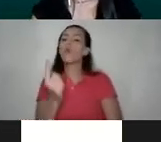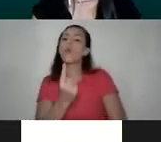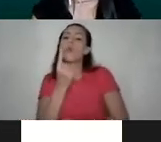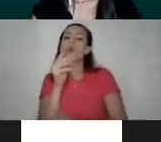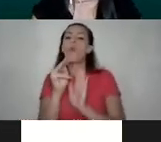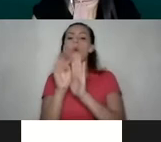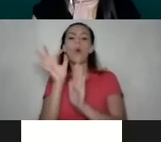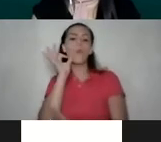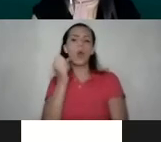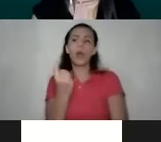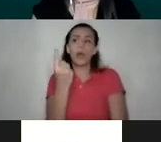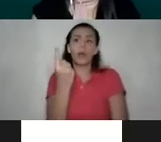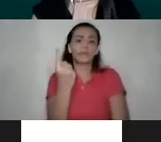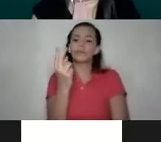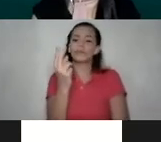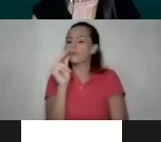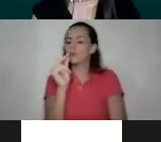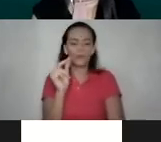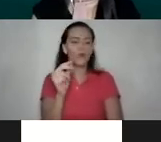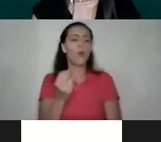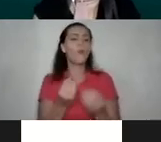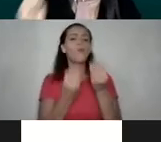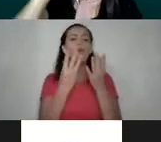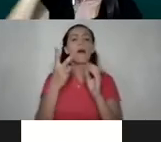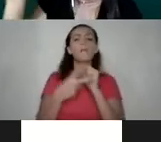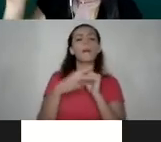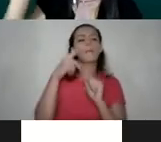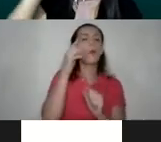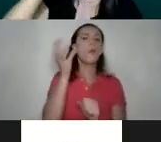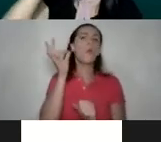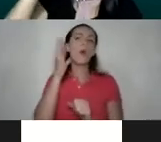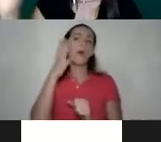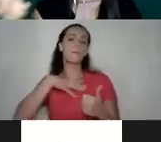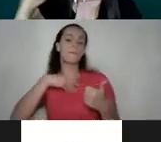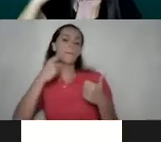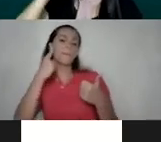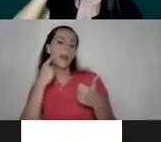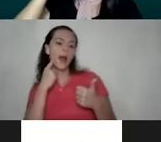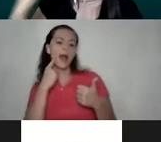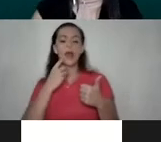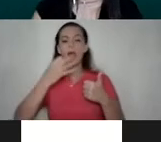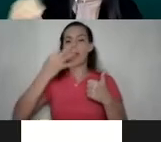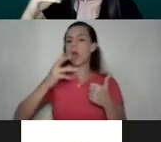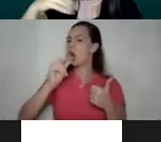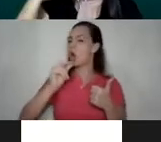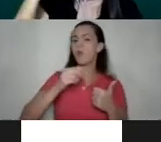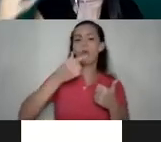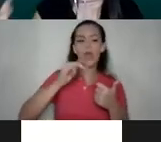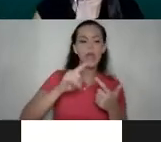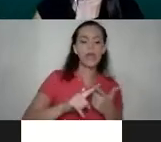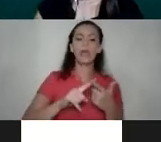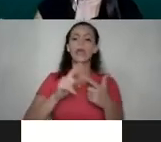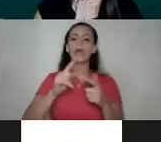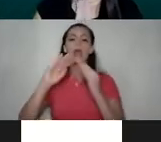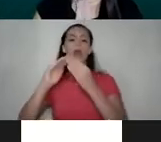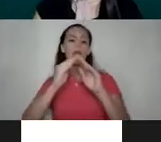mujer. Muchas veces pensamos en mujeres blancas, heterosexuales, citadinas, con cierto nivel